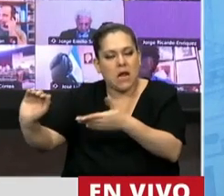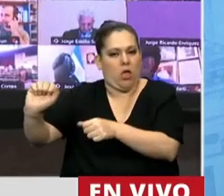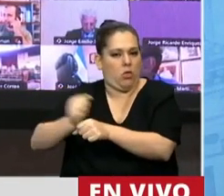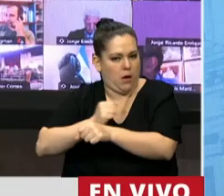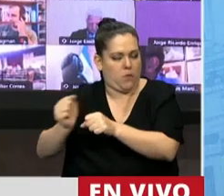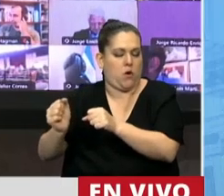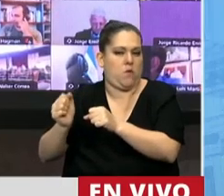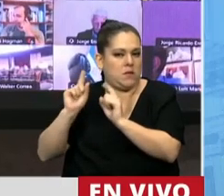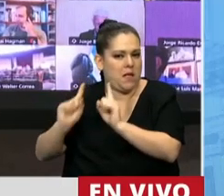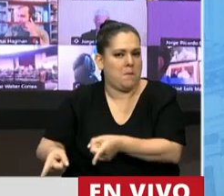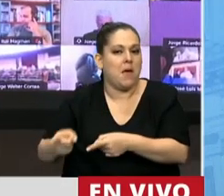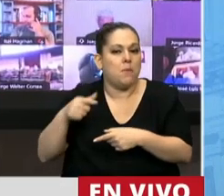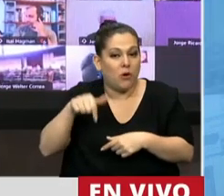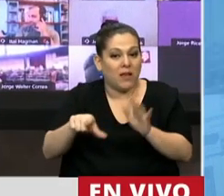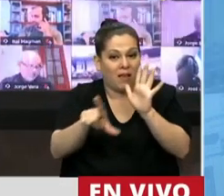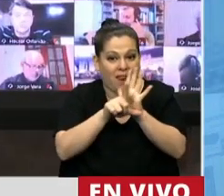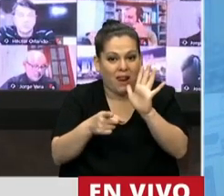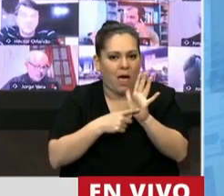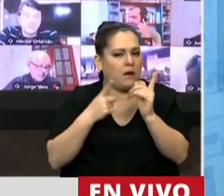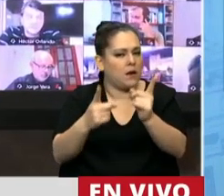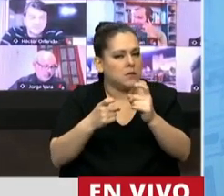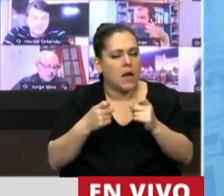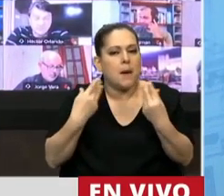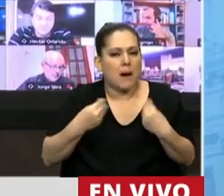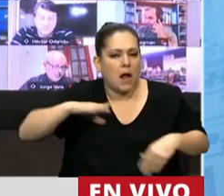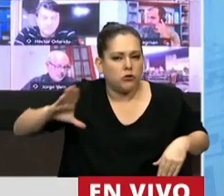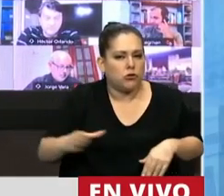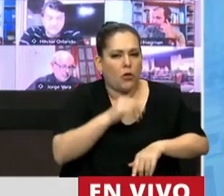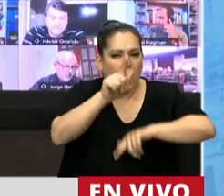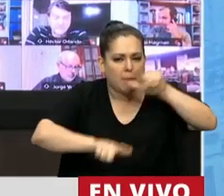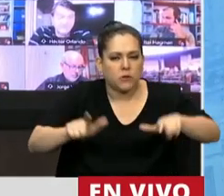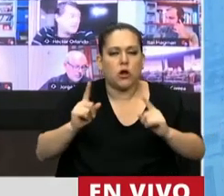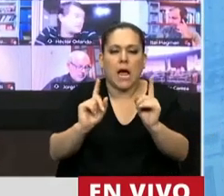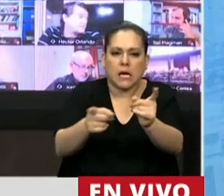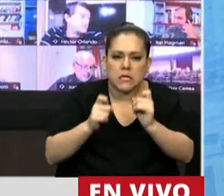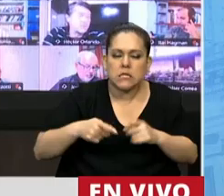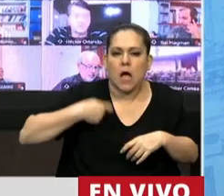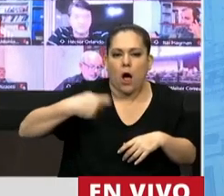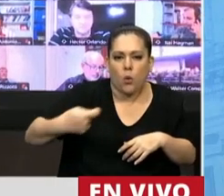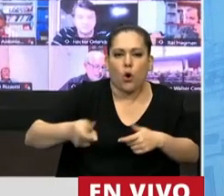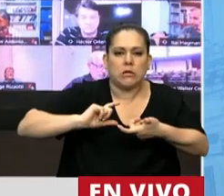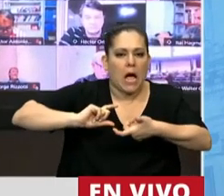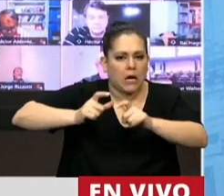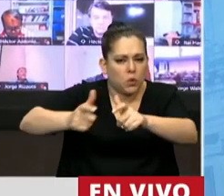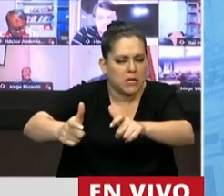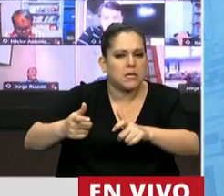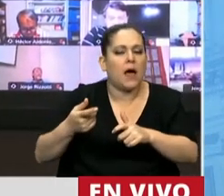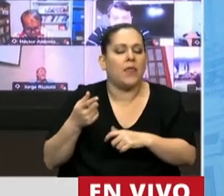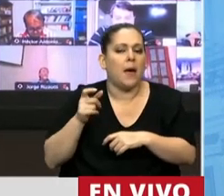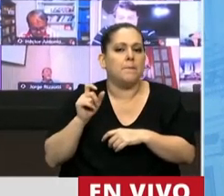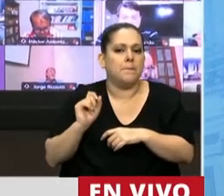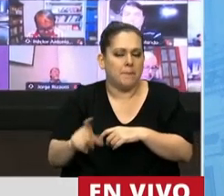sanción, porque es tan necesaria para quienes necesiten, no es cierto, tener una cuota actualizada de